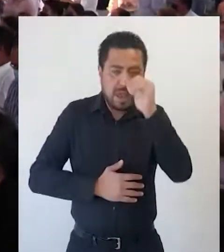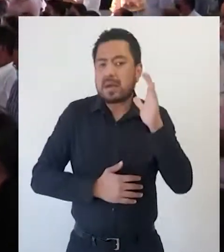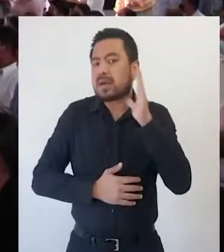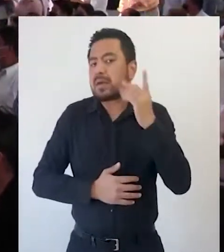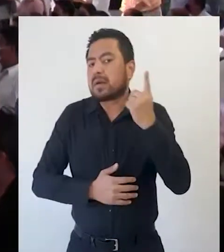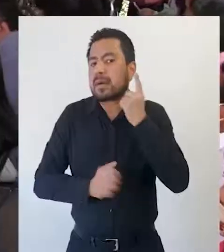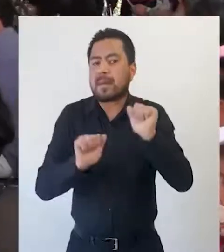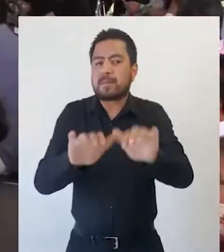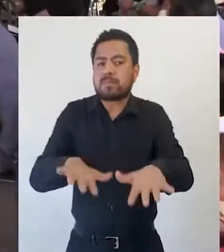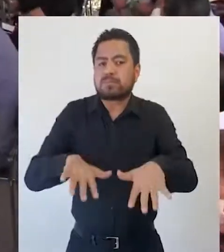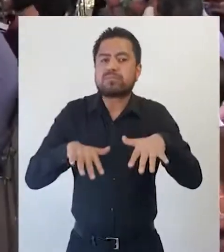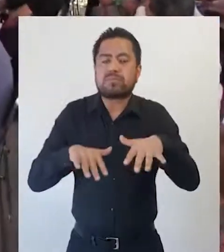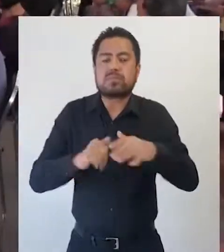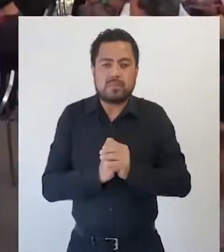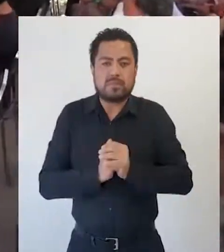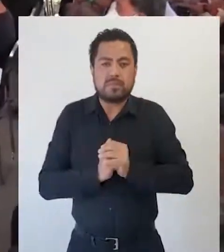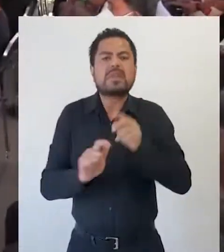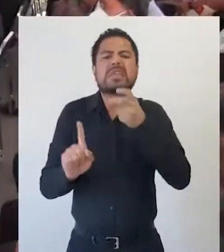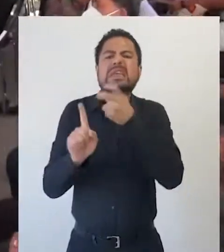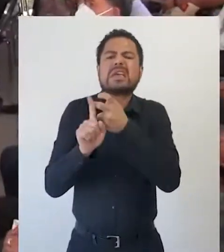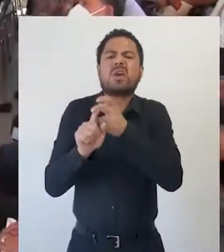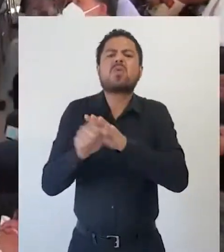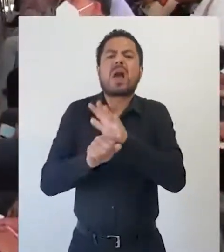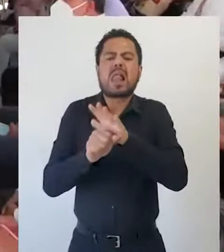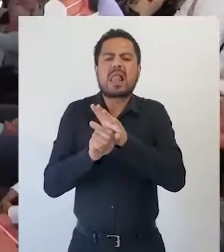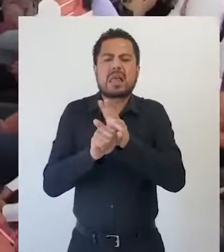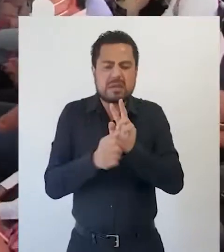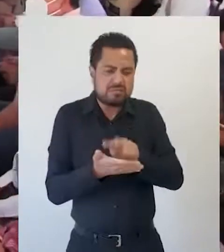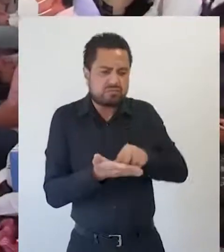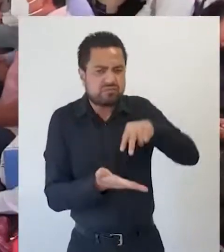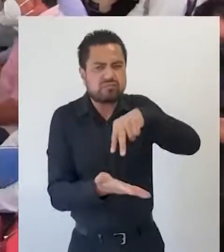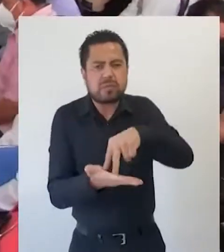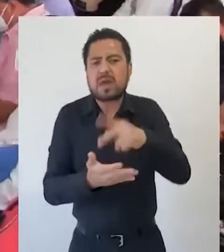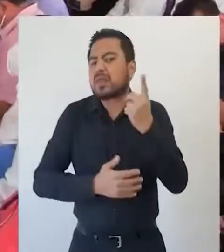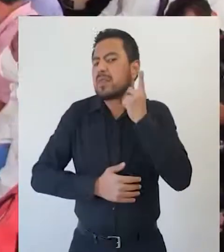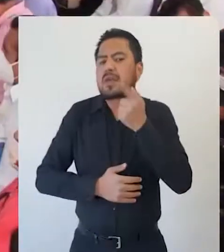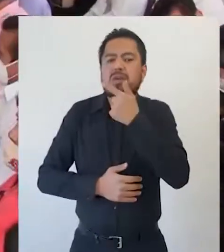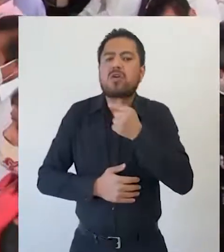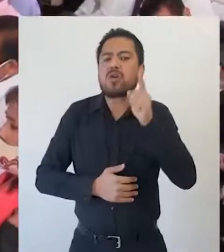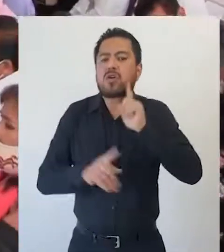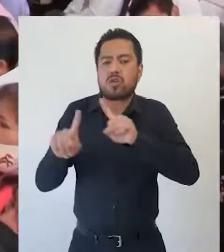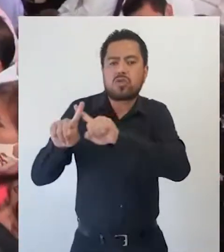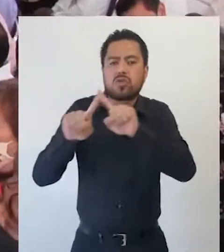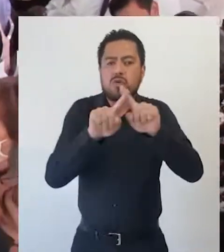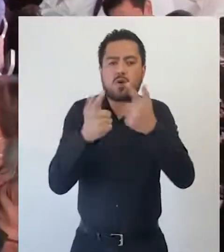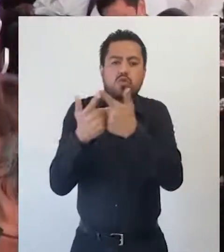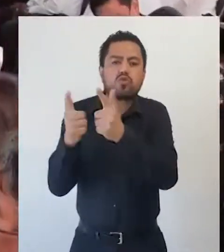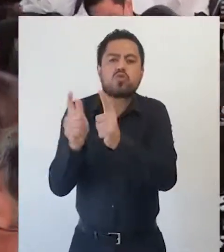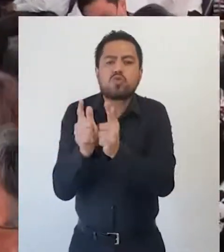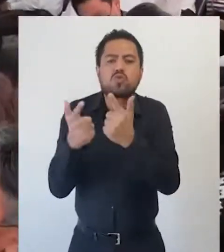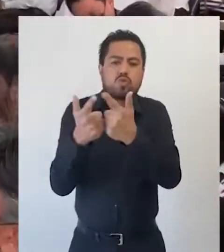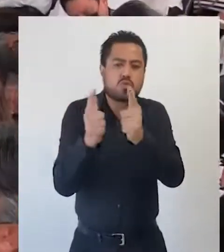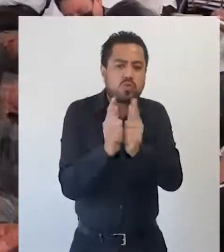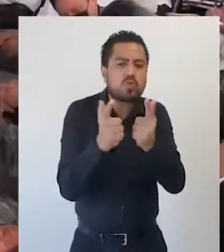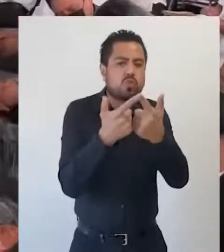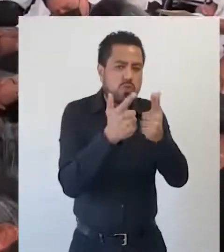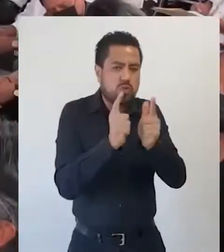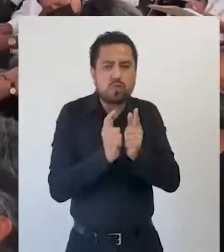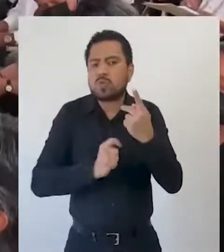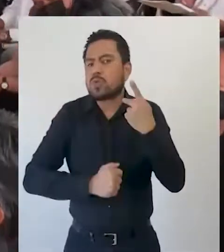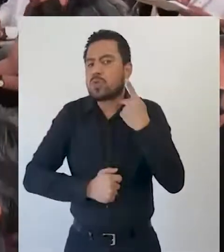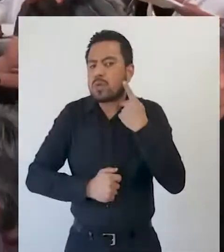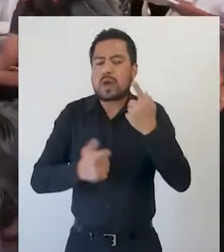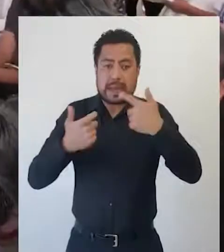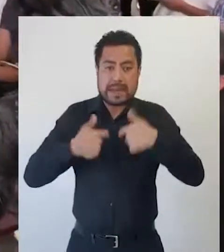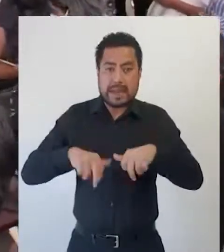Pleno del Congreso. El evento contó con la participación de diputadas y diputados de los distintos grupos y representaciones parlamentarias y